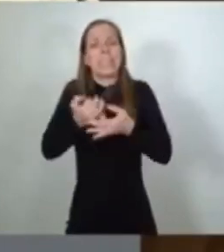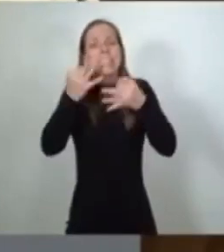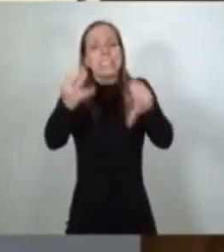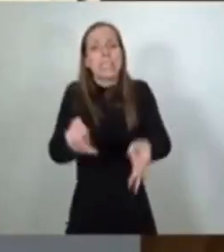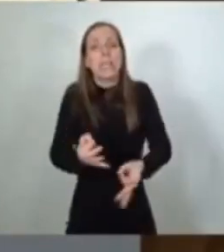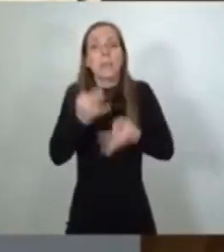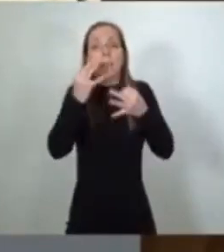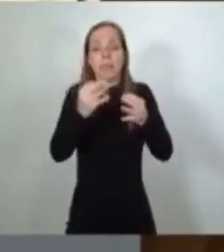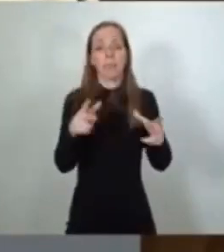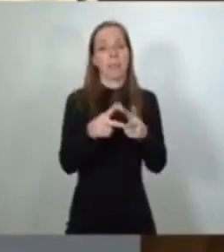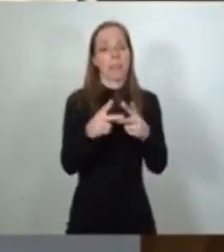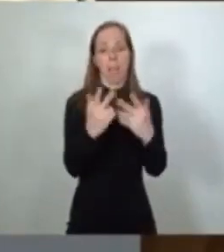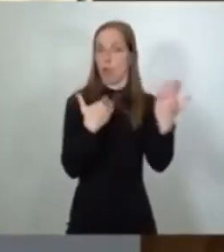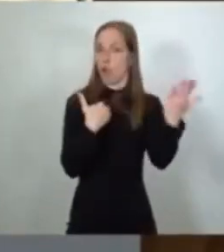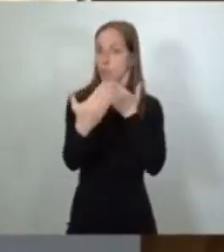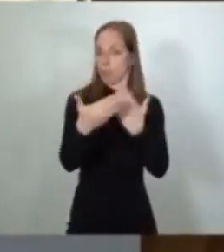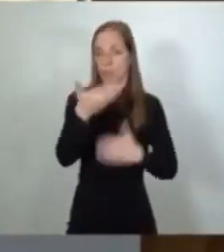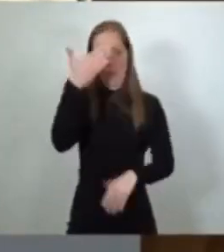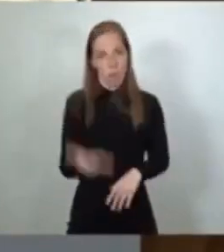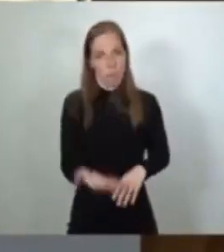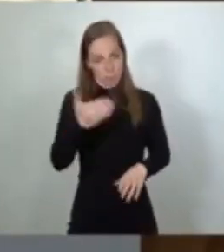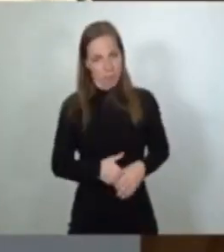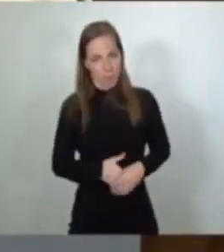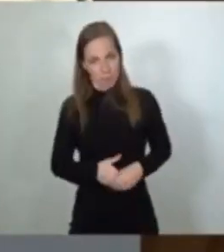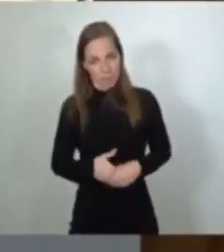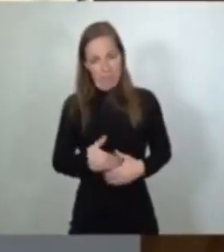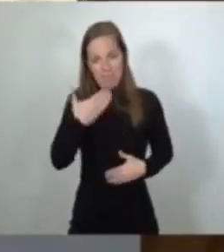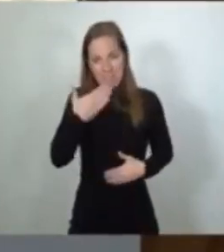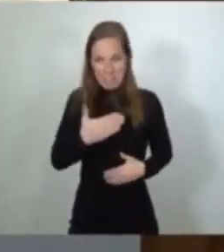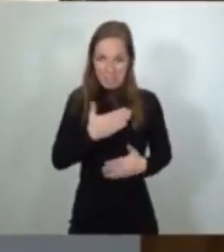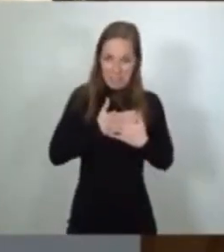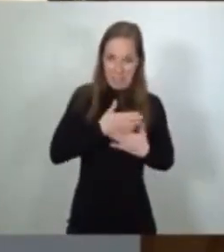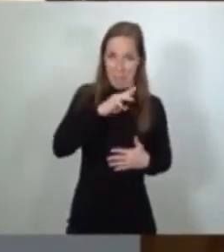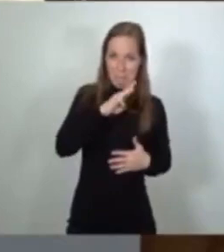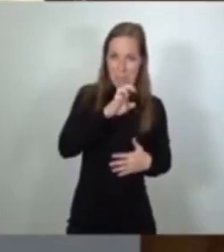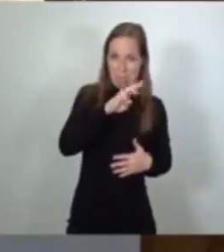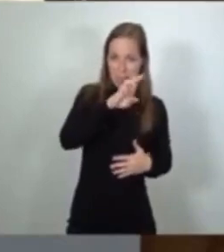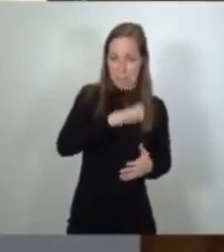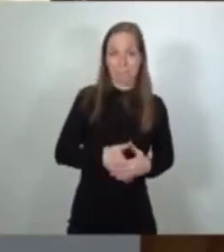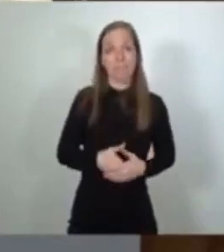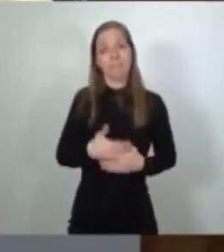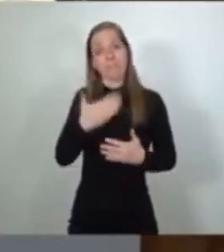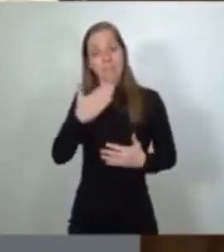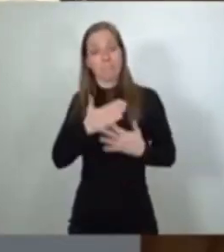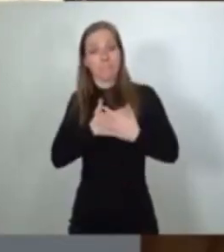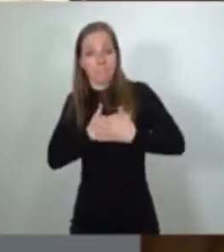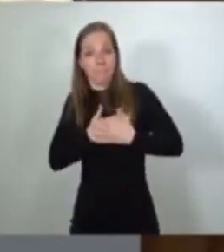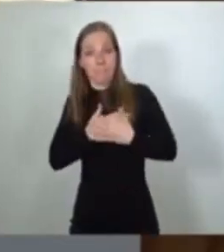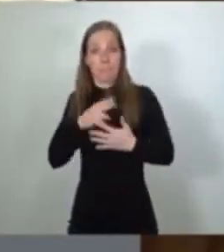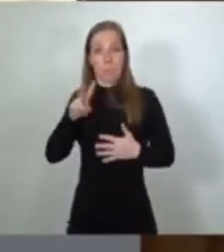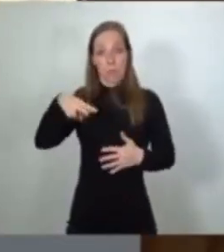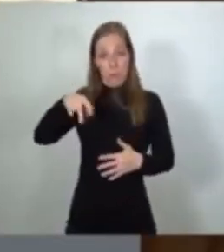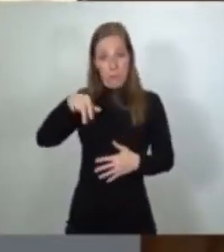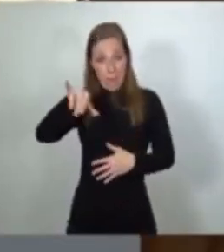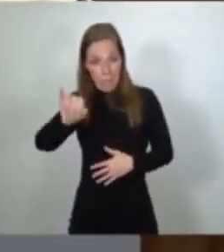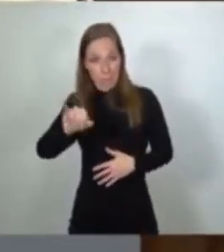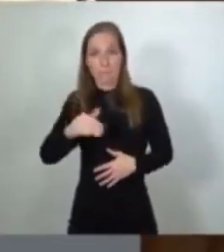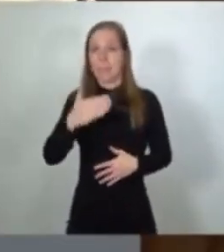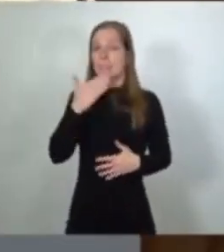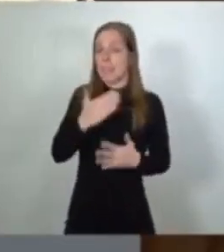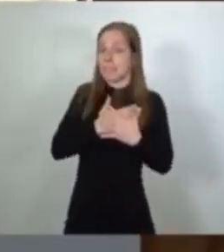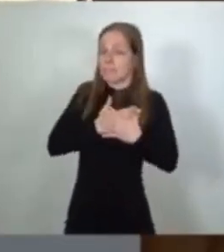social. Gracias, querido Pepe. Gracias, querido Unai. Gracias,